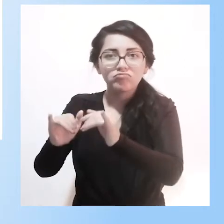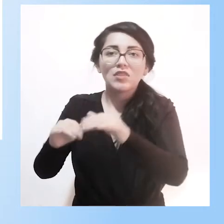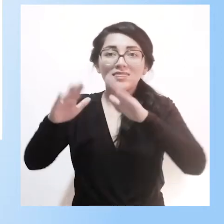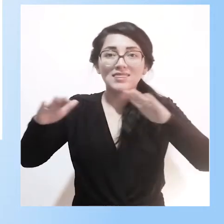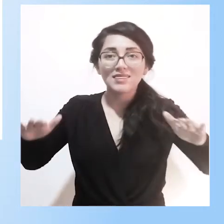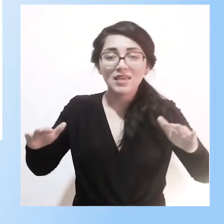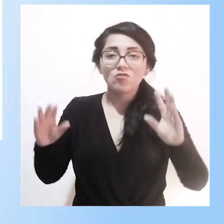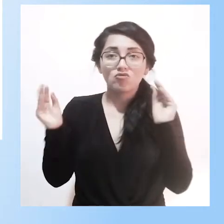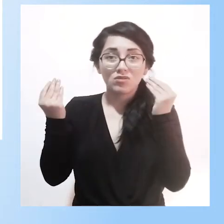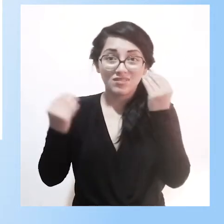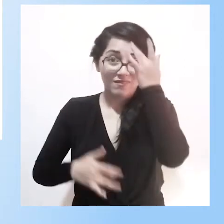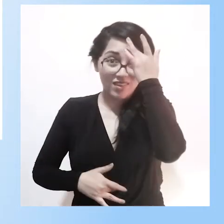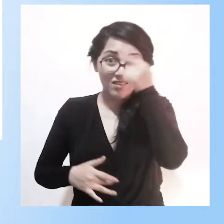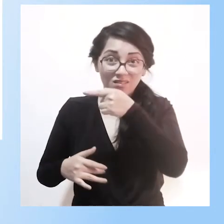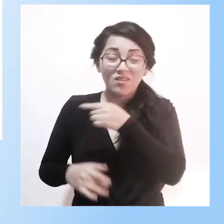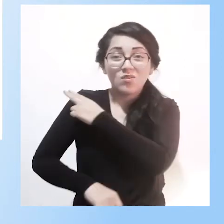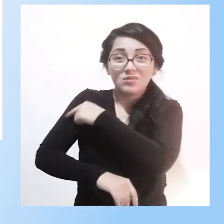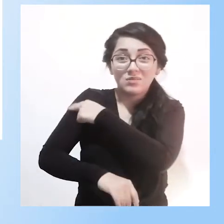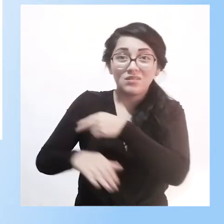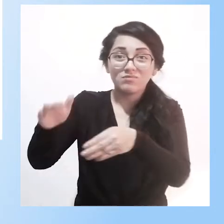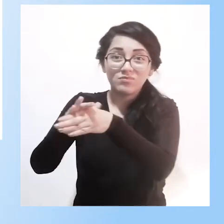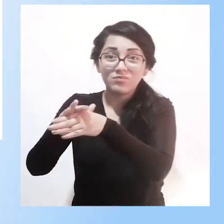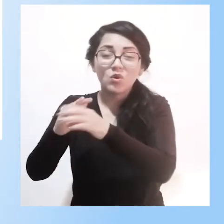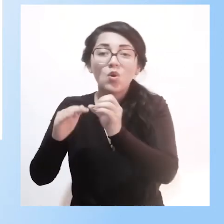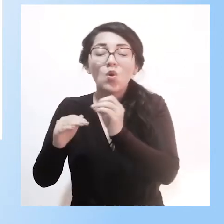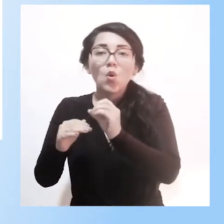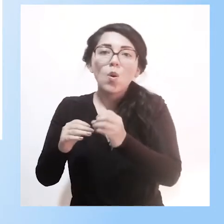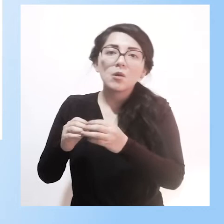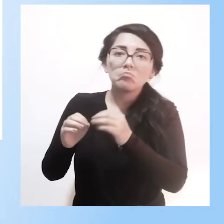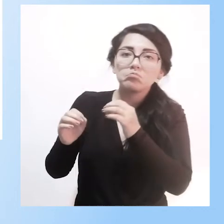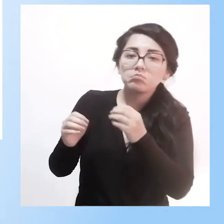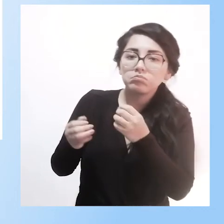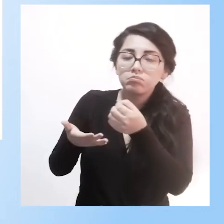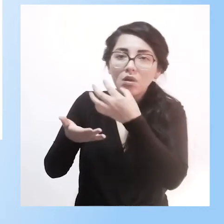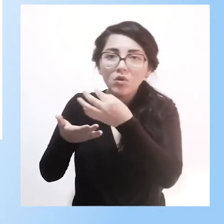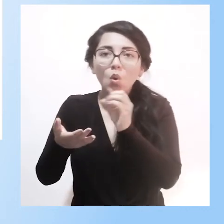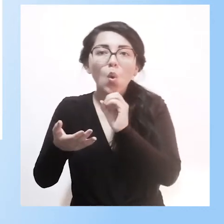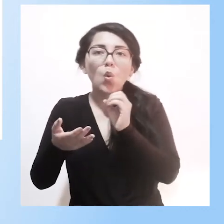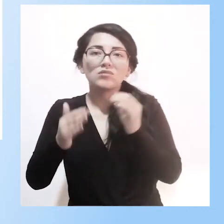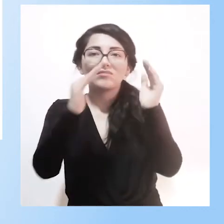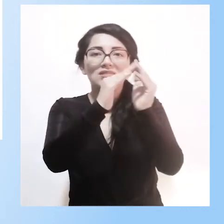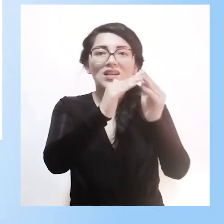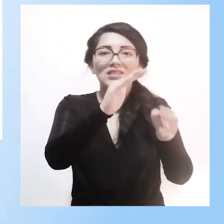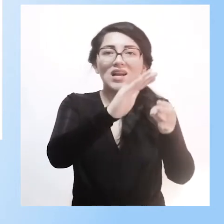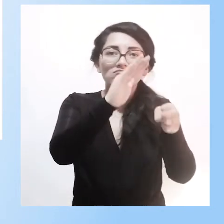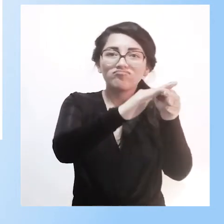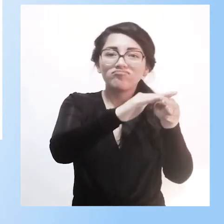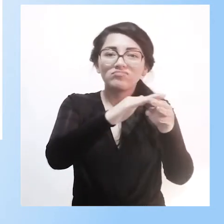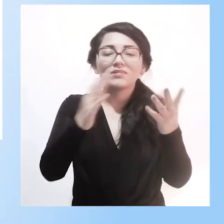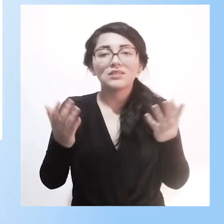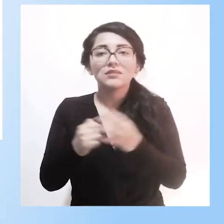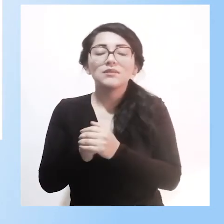situaciones de enfermedad, hospitalización, tratamiento y o reposo médico prolongado, mediante la